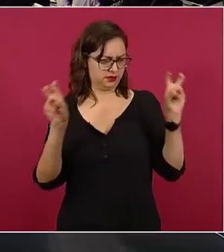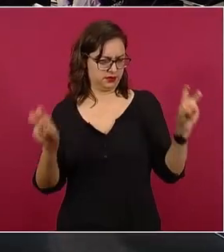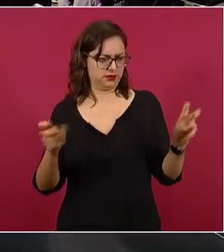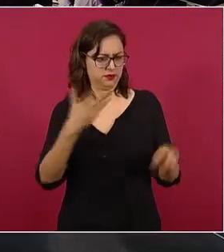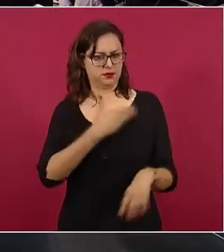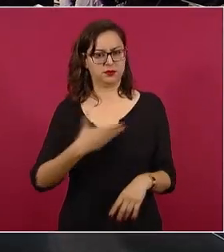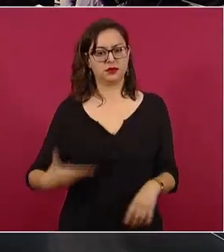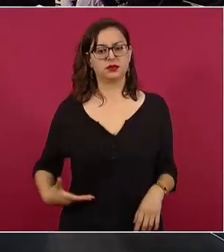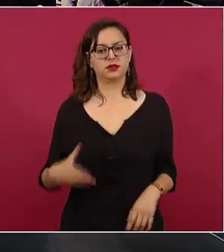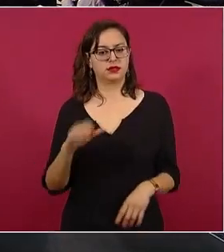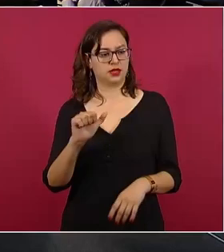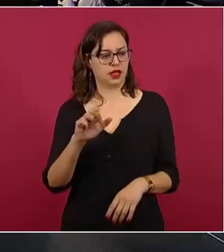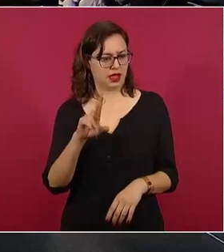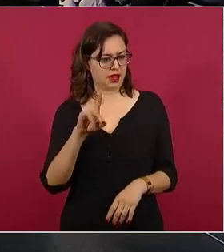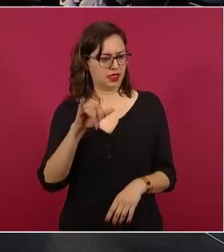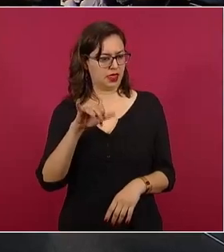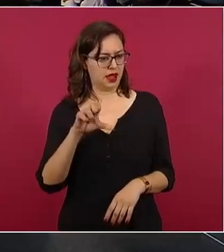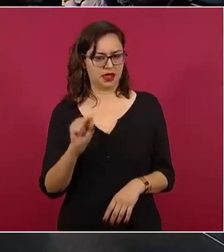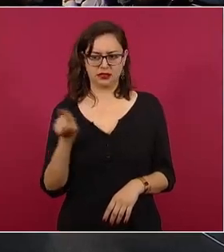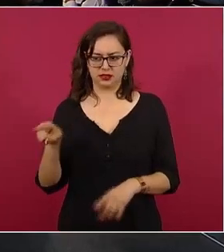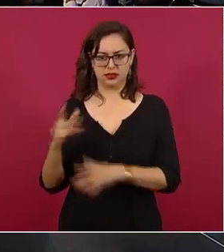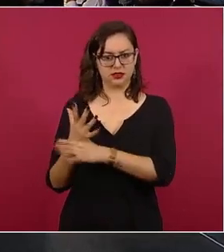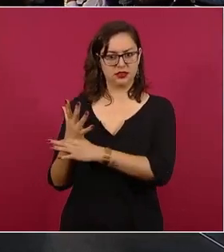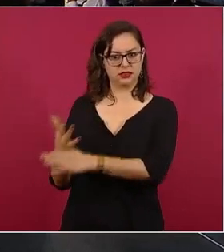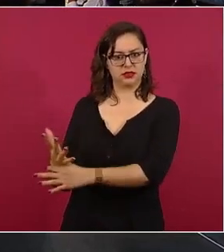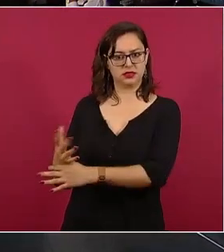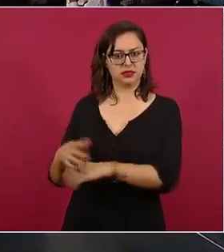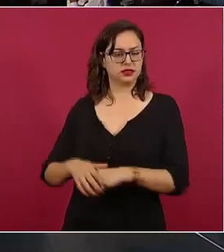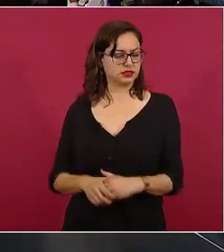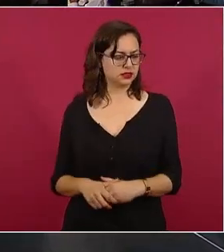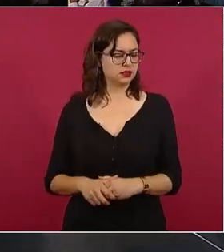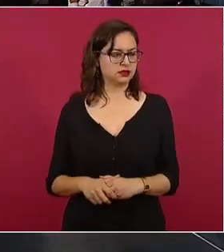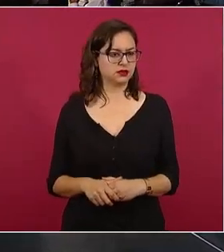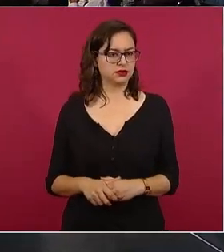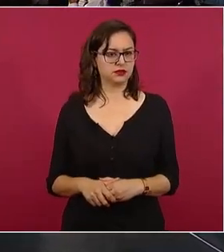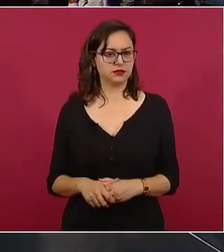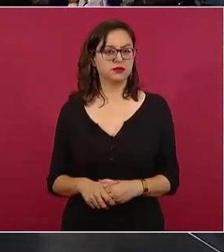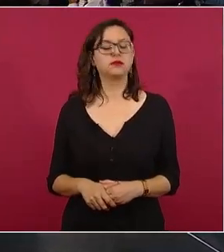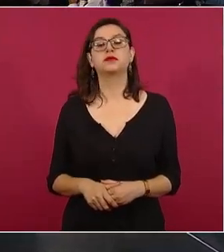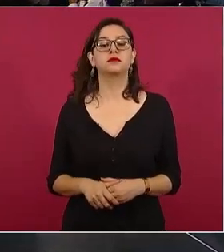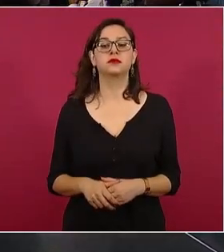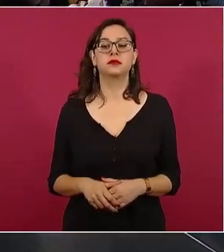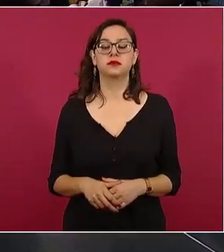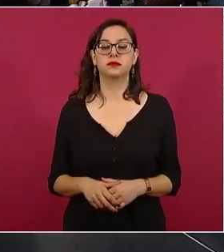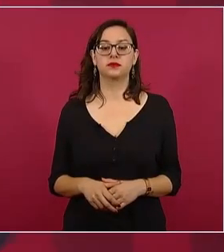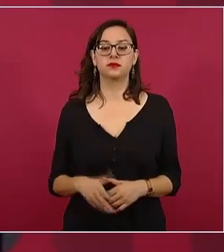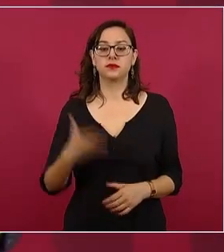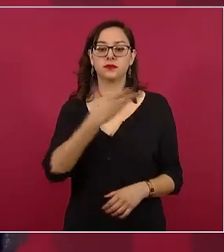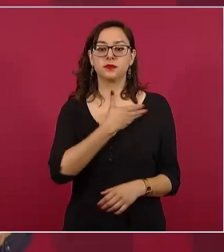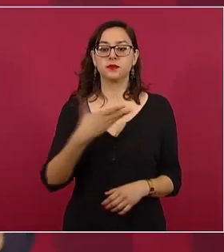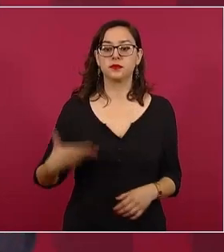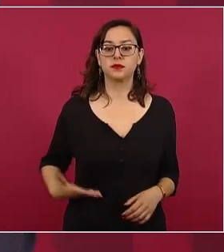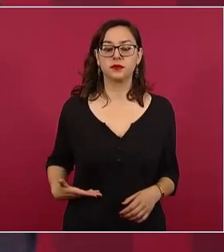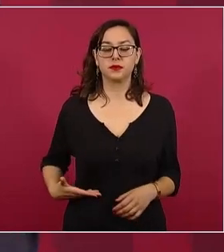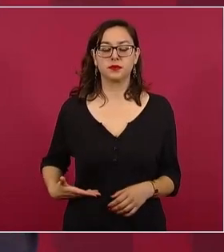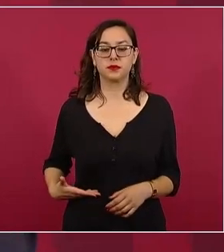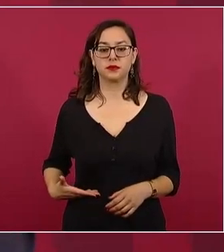Y lo sostenía también el presidente